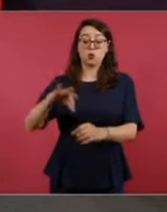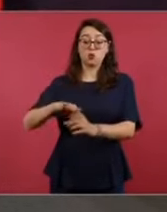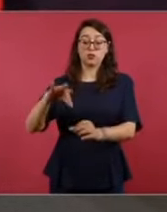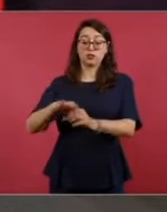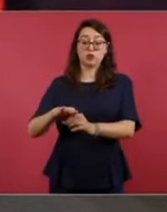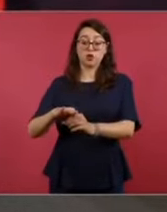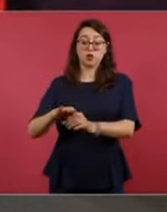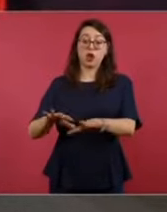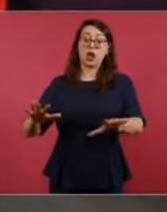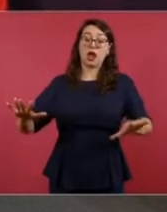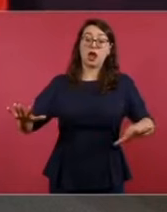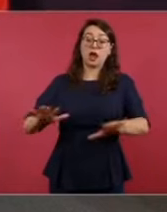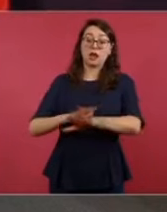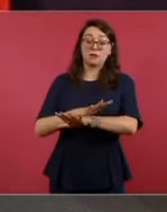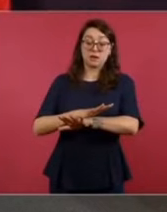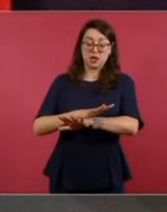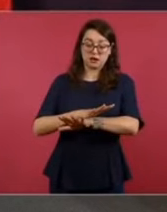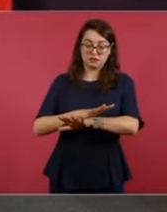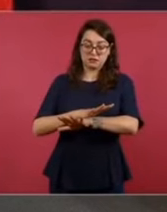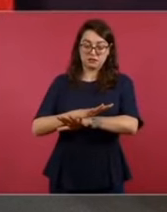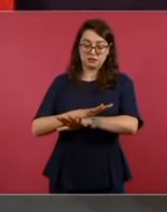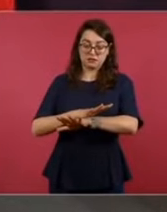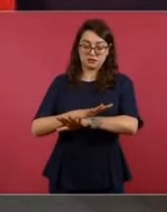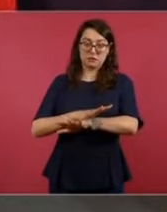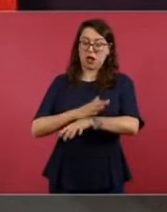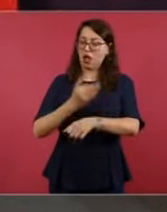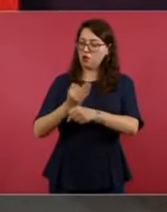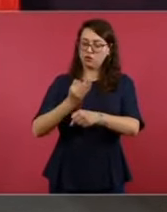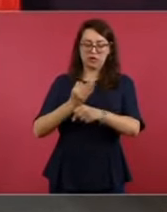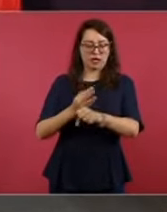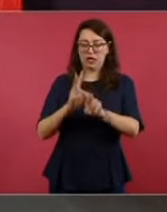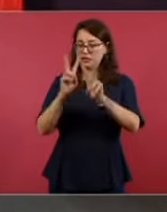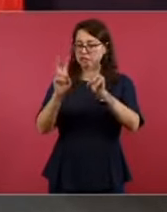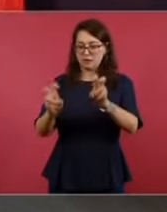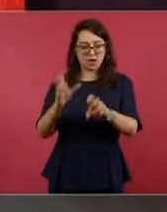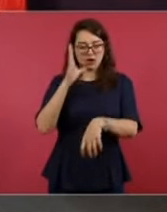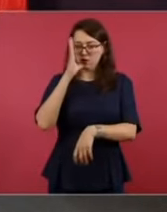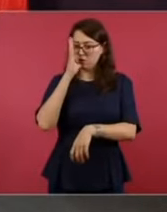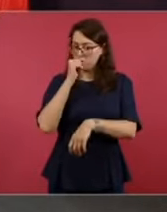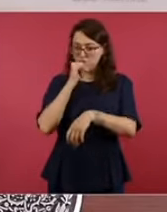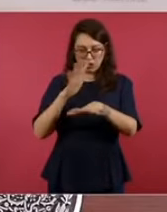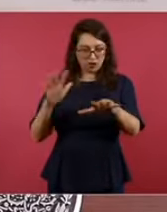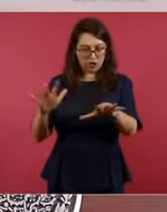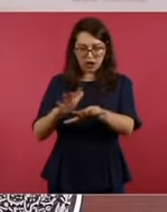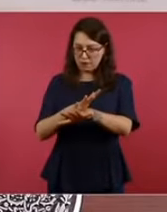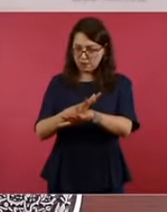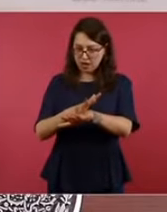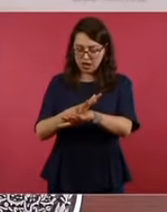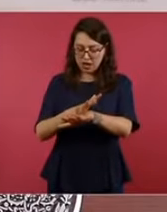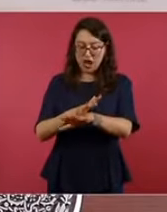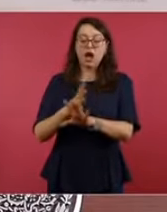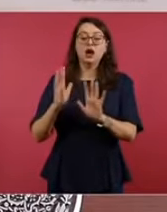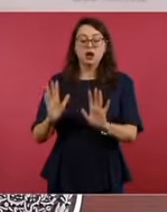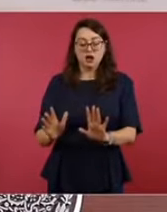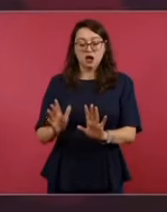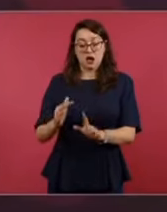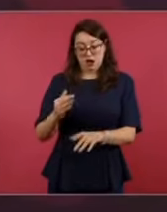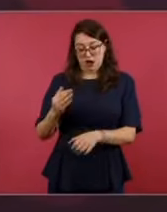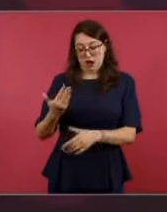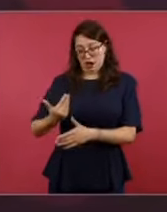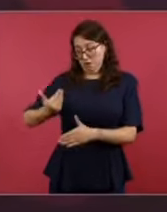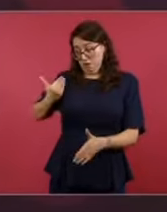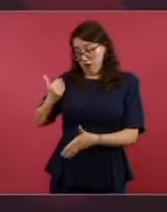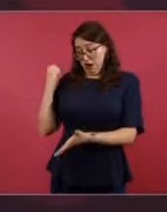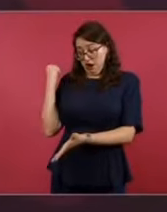eso, ni tocar esos temas. Entonces, sí vamos a cumplir con el decreto